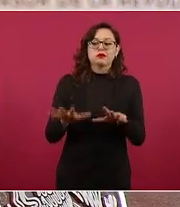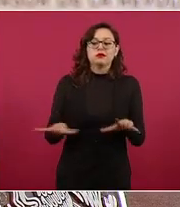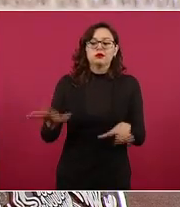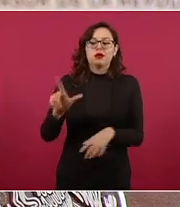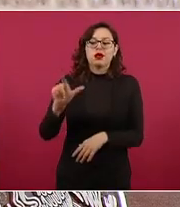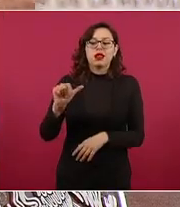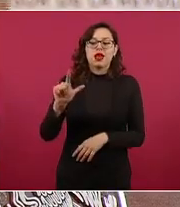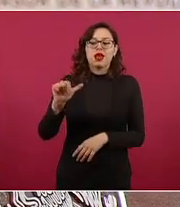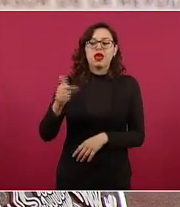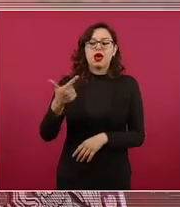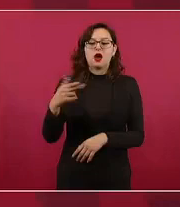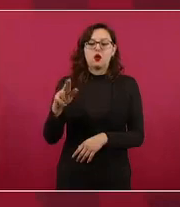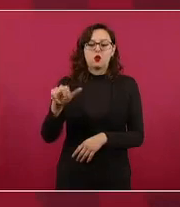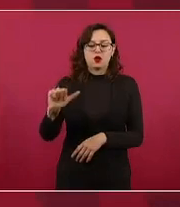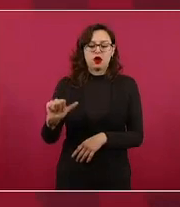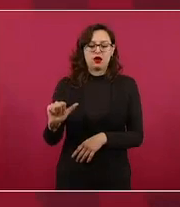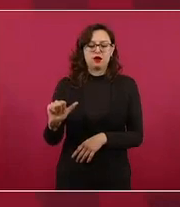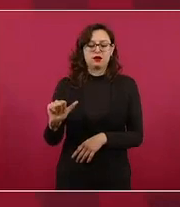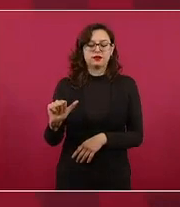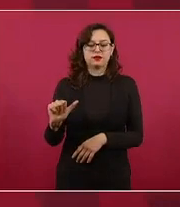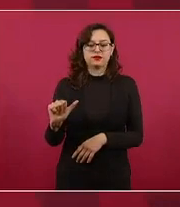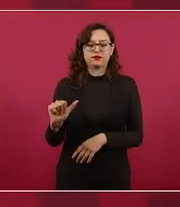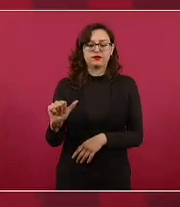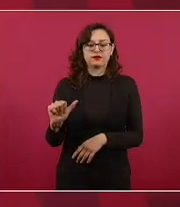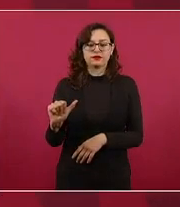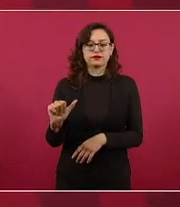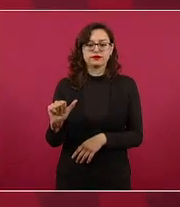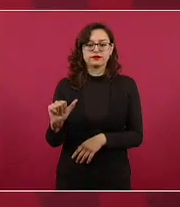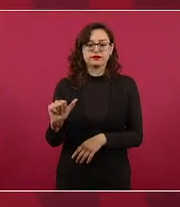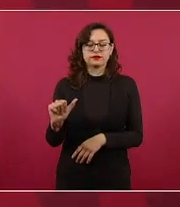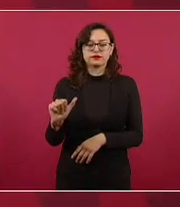porque también hubo exceso